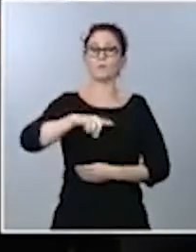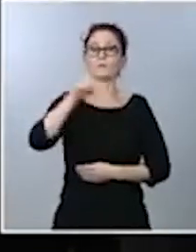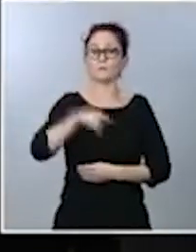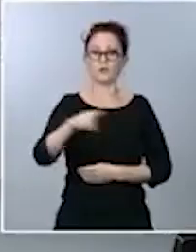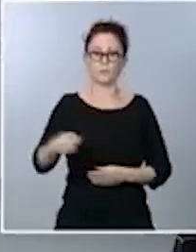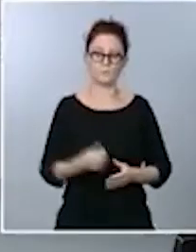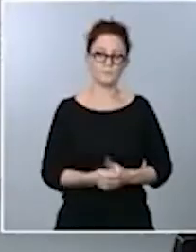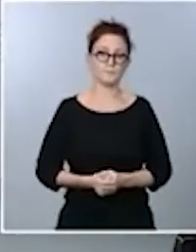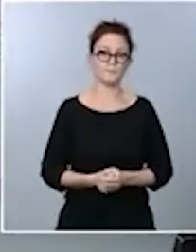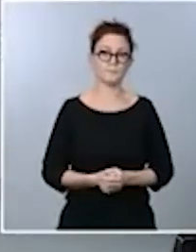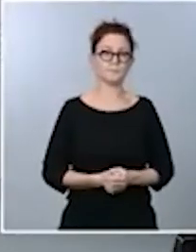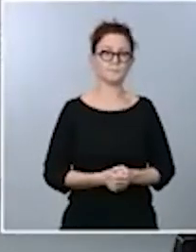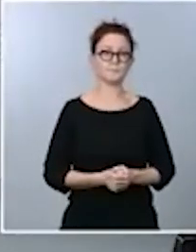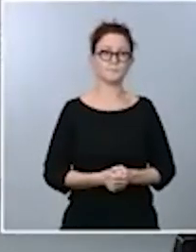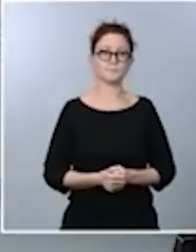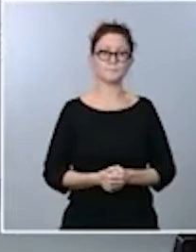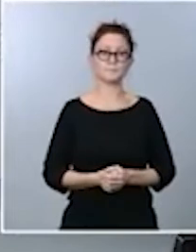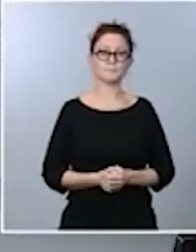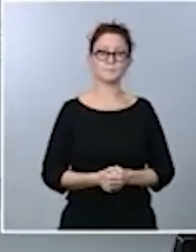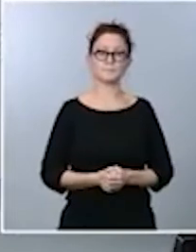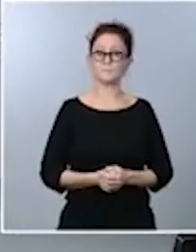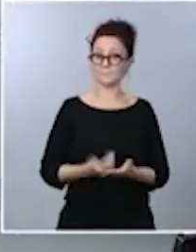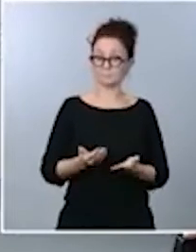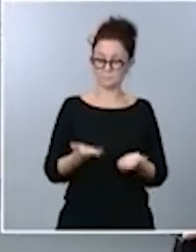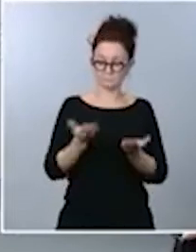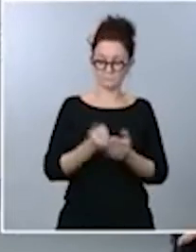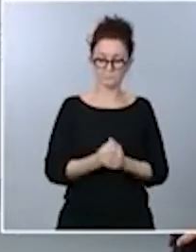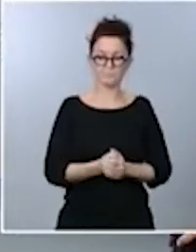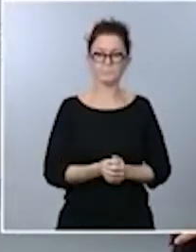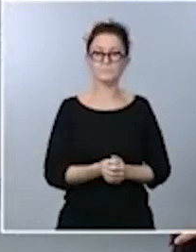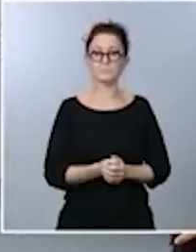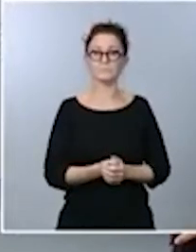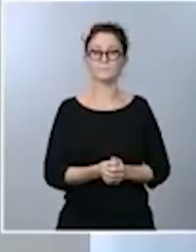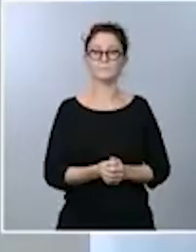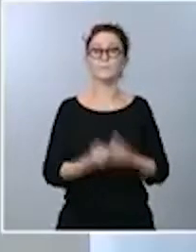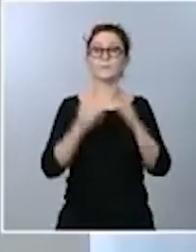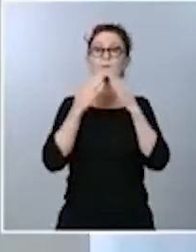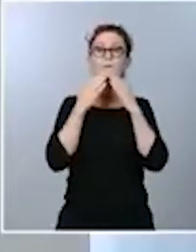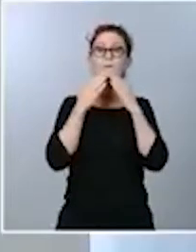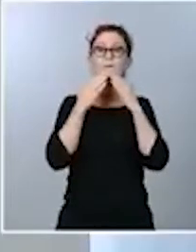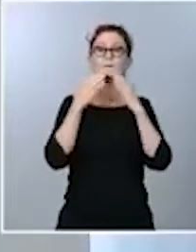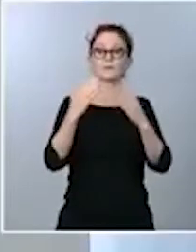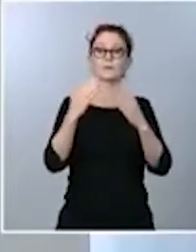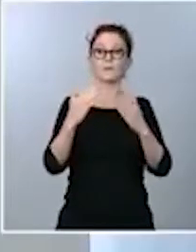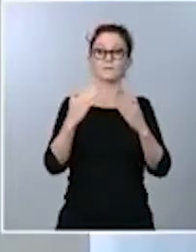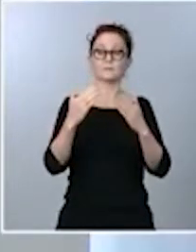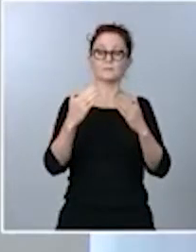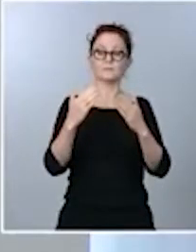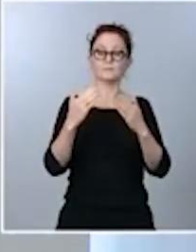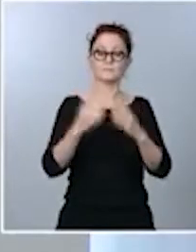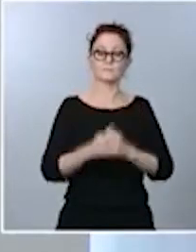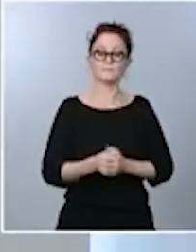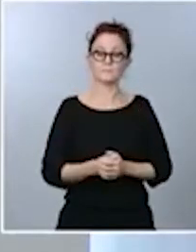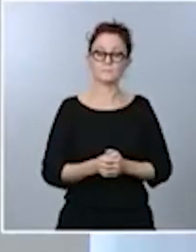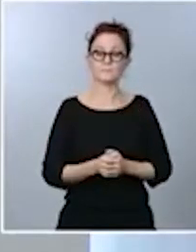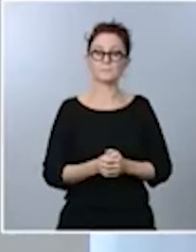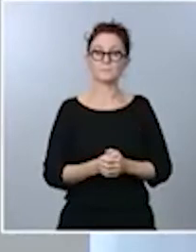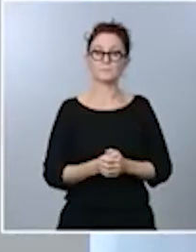Bueno, pues, muchísimas gracias, Manuel. Bien, llevamos ya